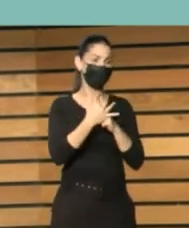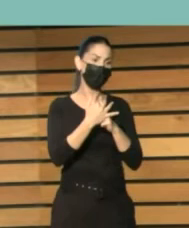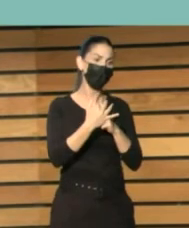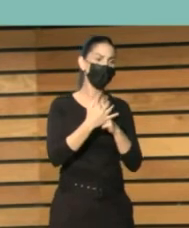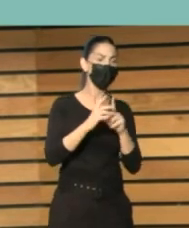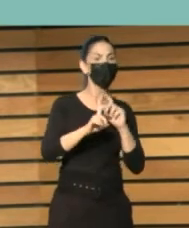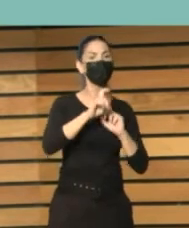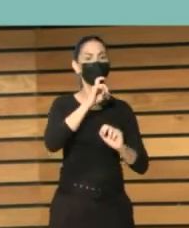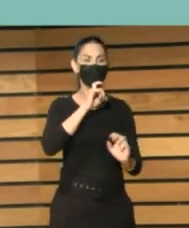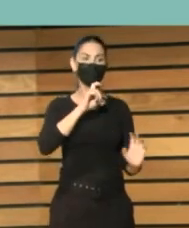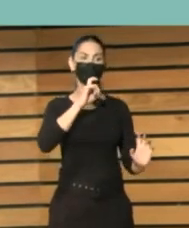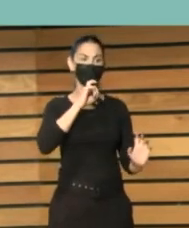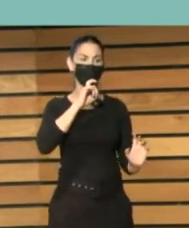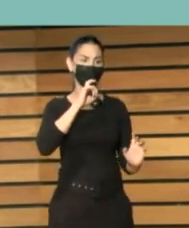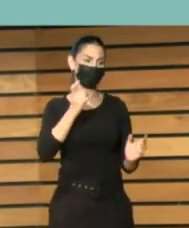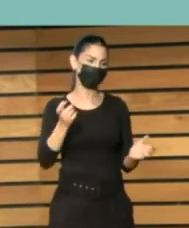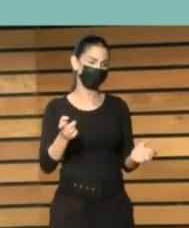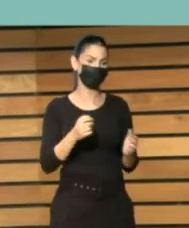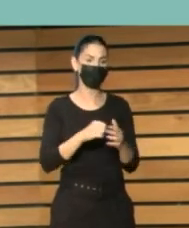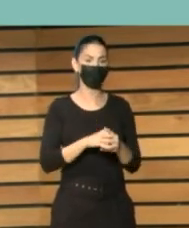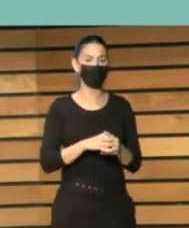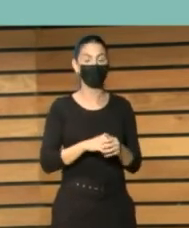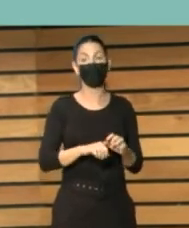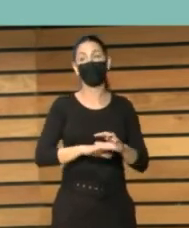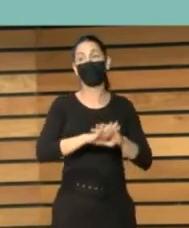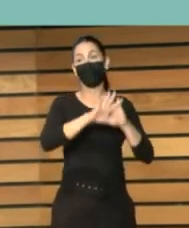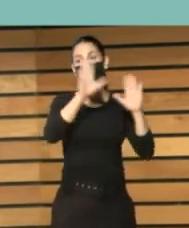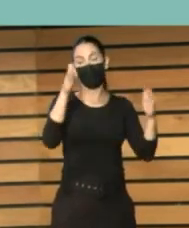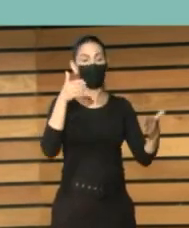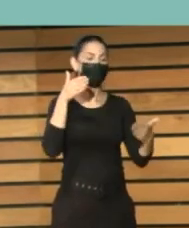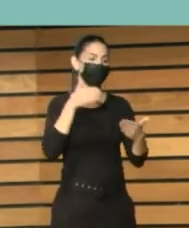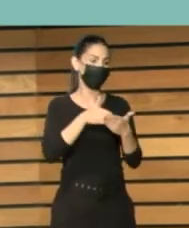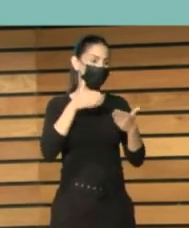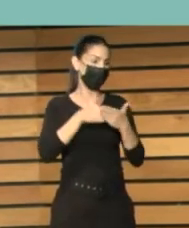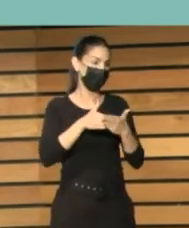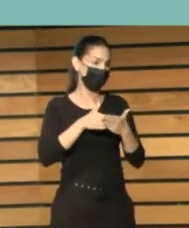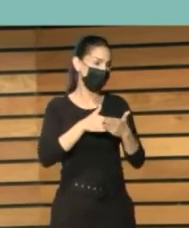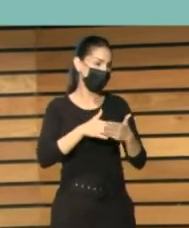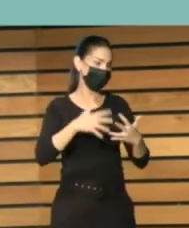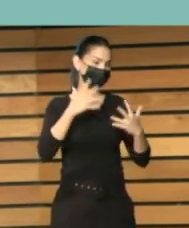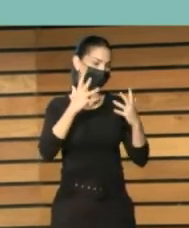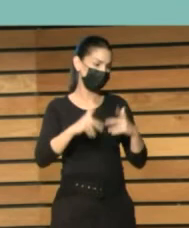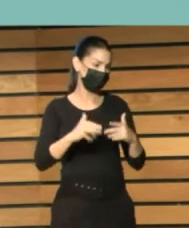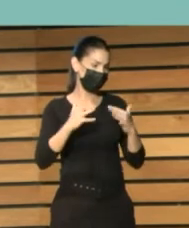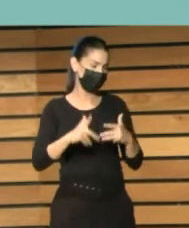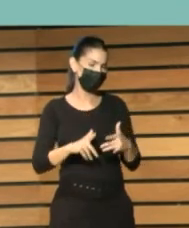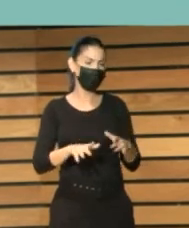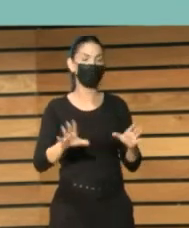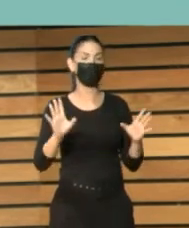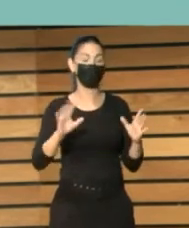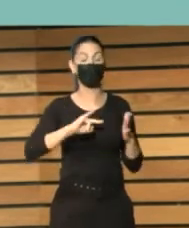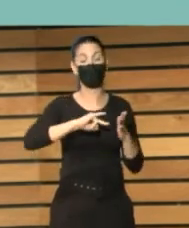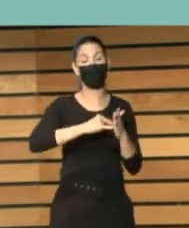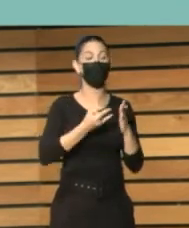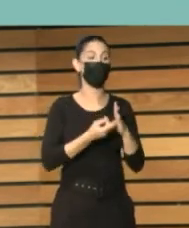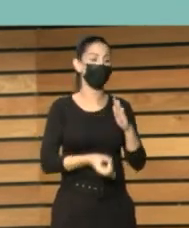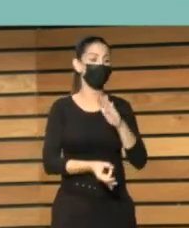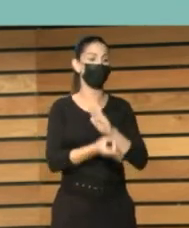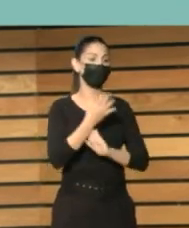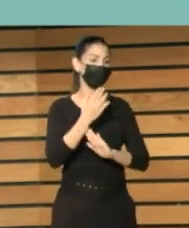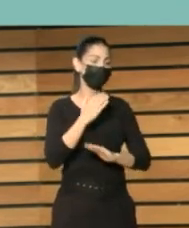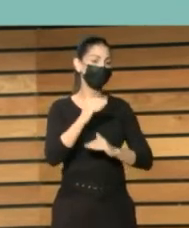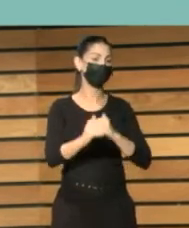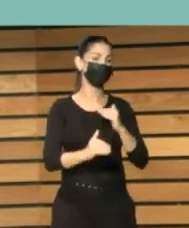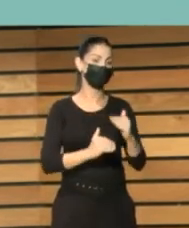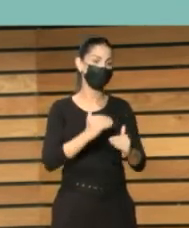Por supuesto, hay horribles obstáculos administrativos, porque para llevar a cabo estos proyectos de digitalización